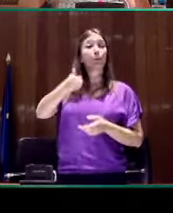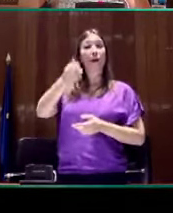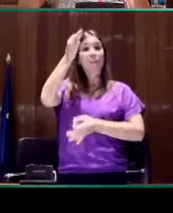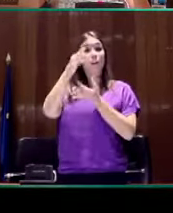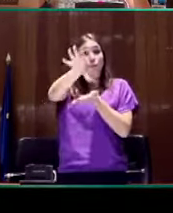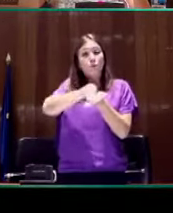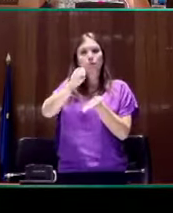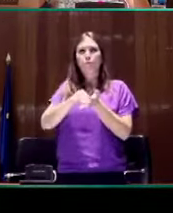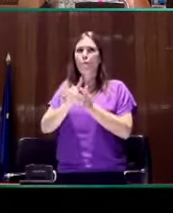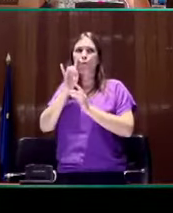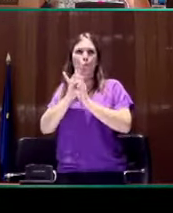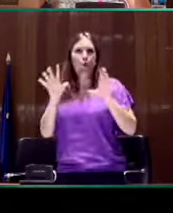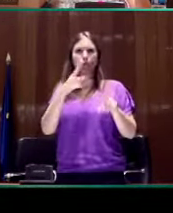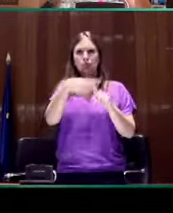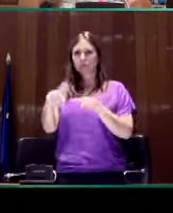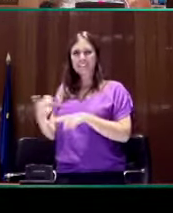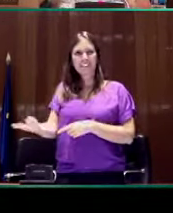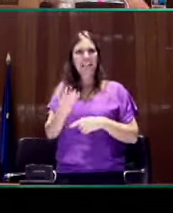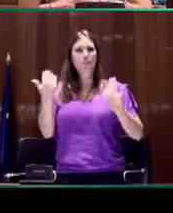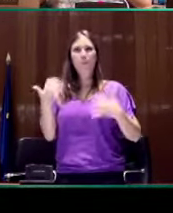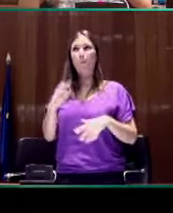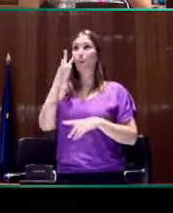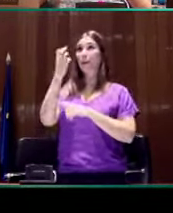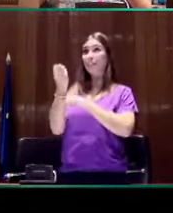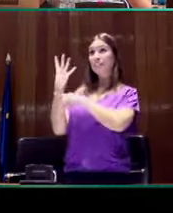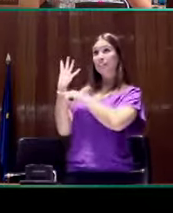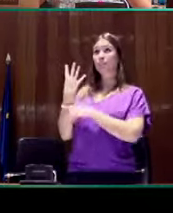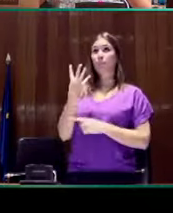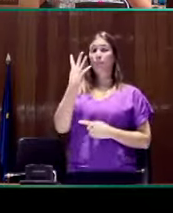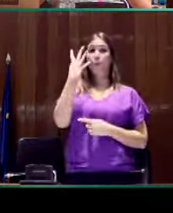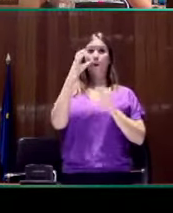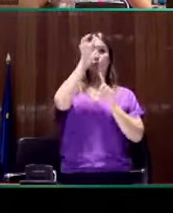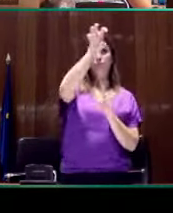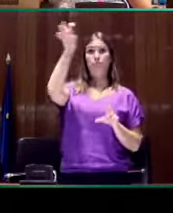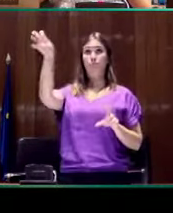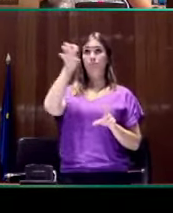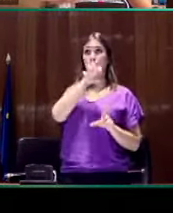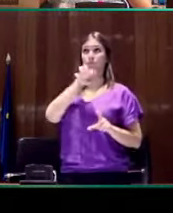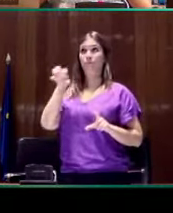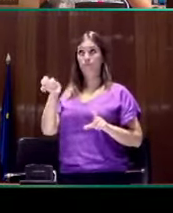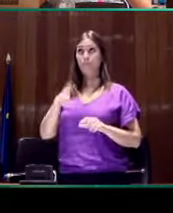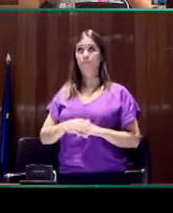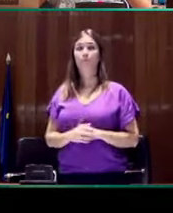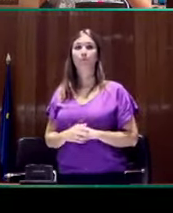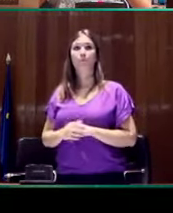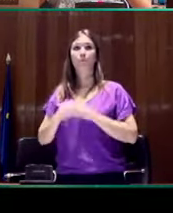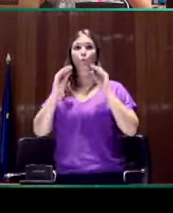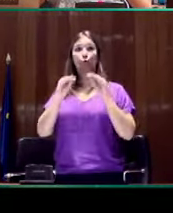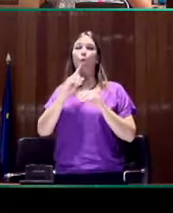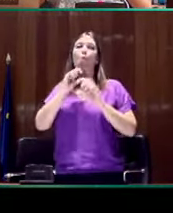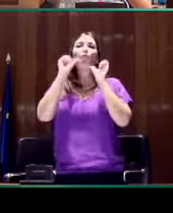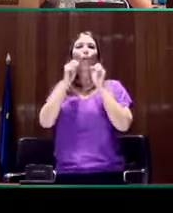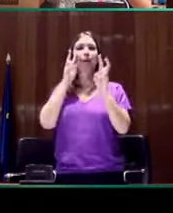muy claras entre los tres colectivos. Aquí he traído los cuatro bloques, los cuatro códigos visuales.